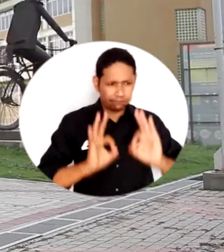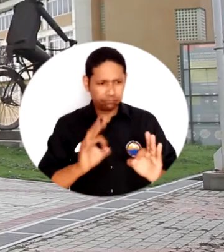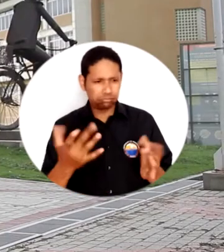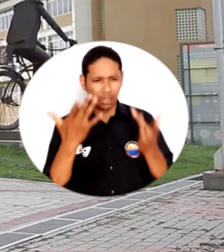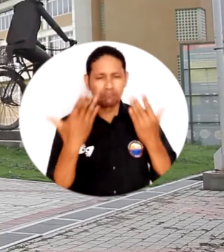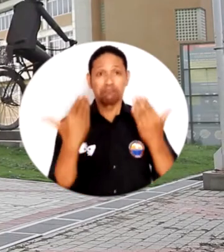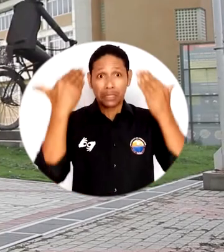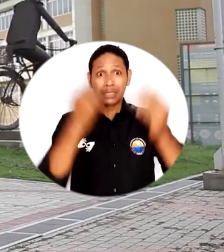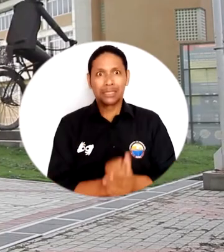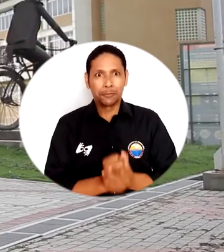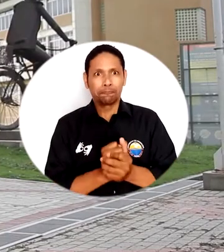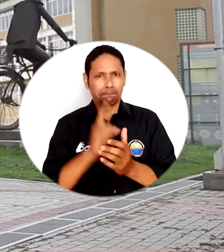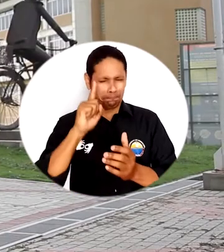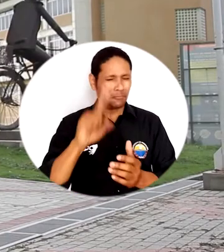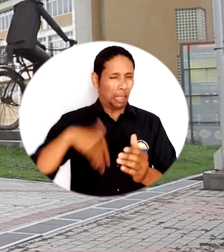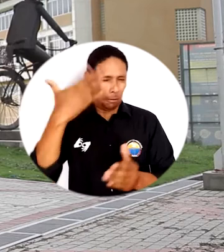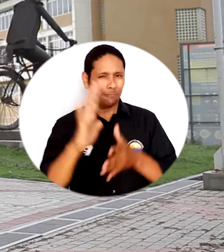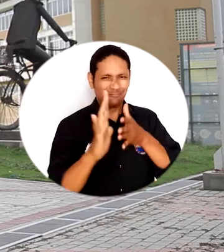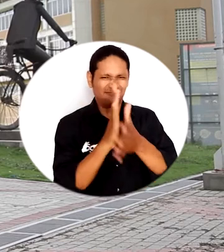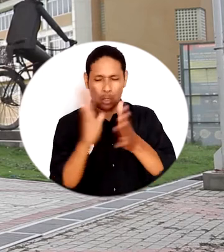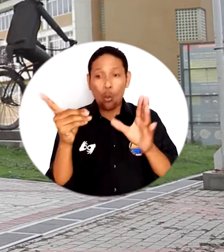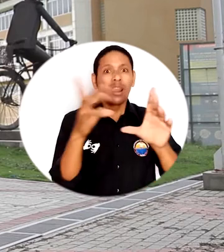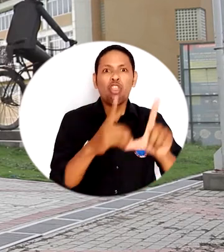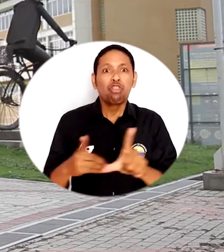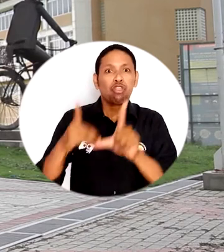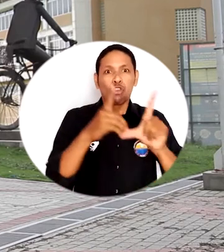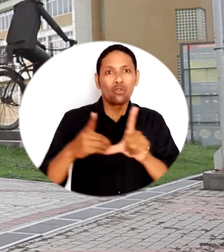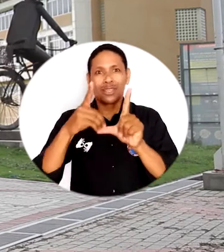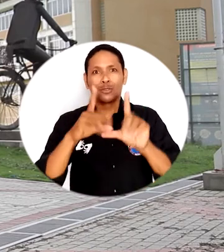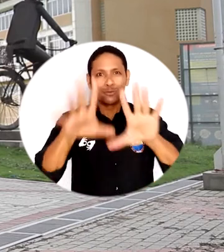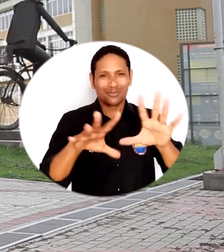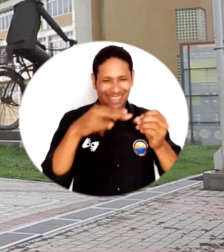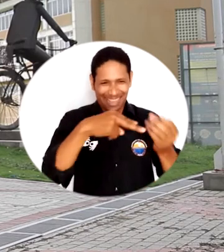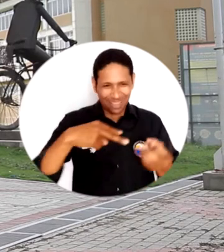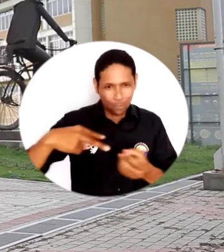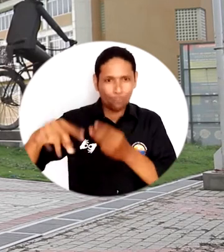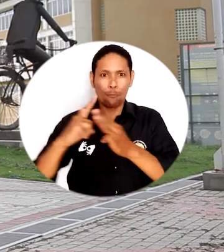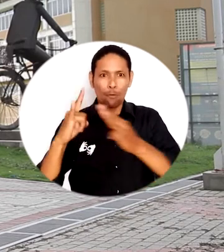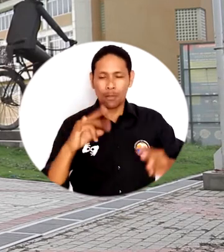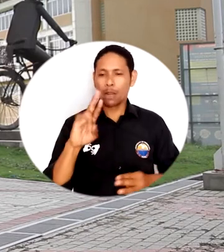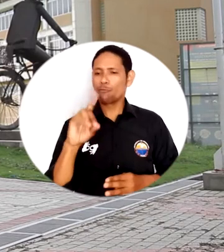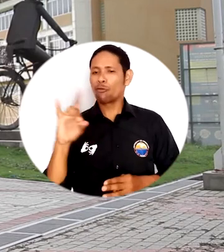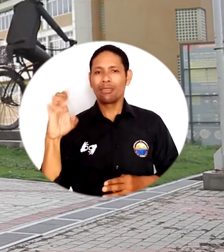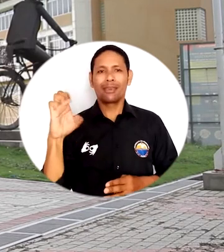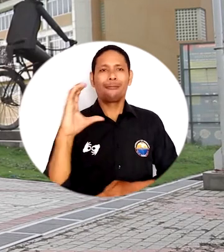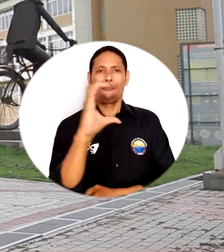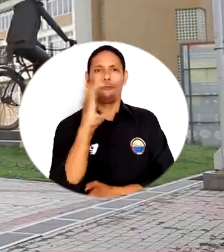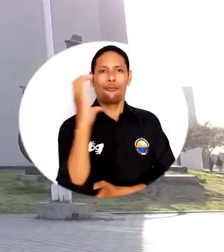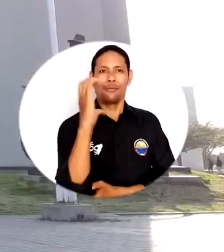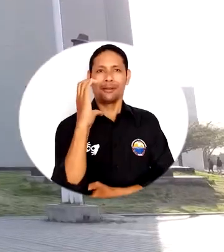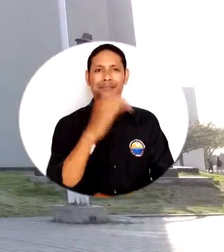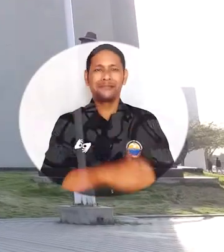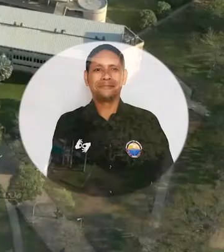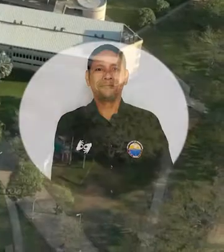verificación de condiciones iniciales del proceso de acreditación del doctorado en Ciencias de la Educación de Uni Magdalena y RU de Colombia.